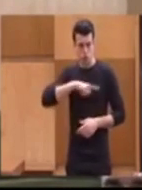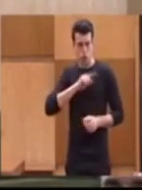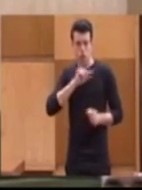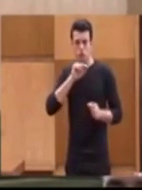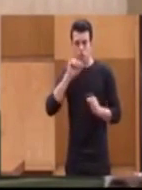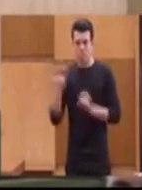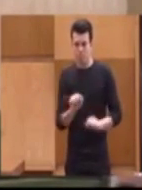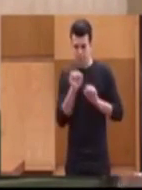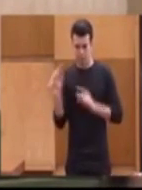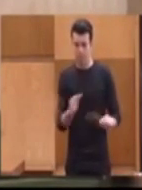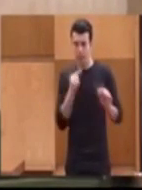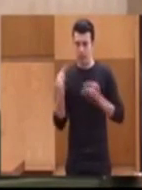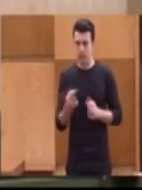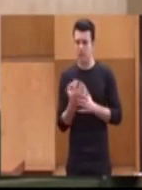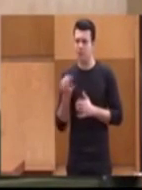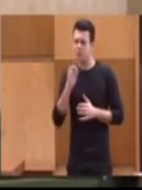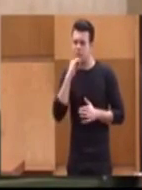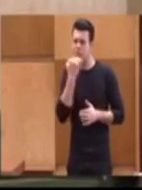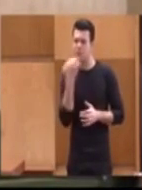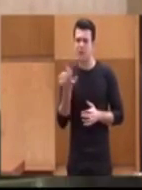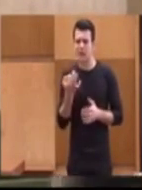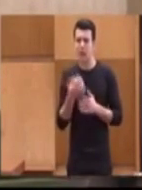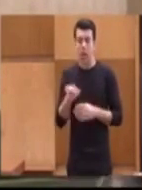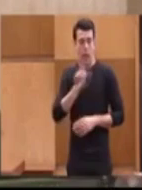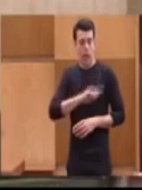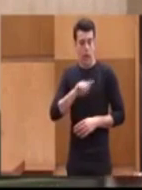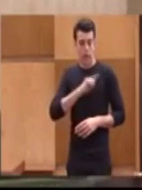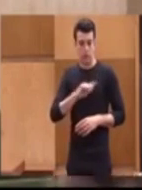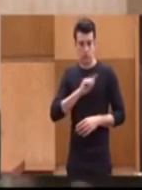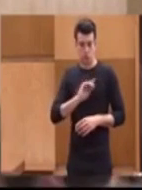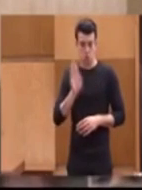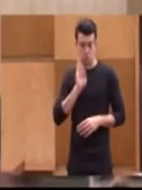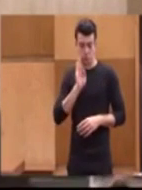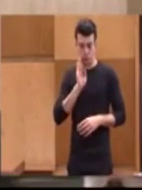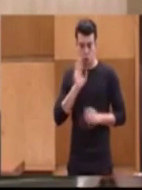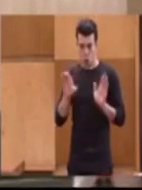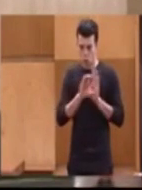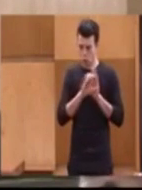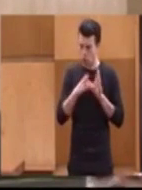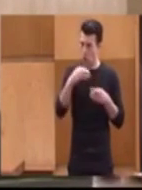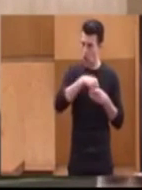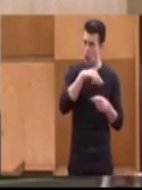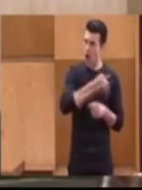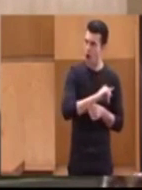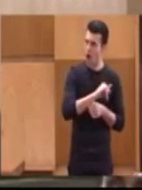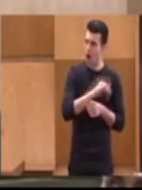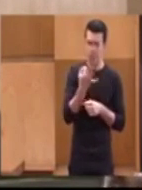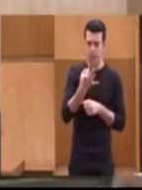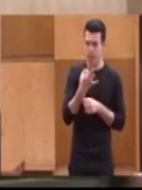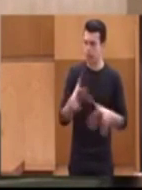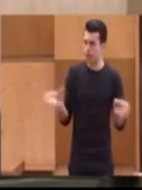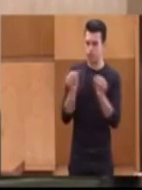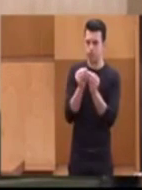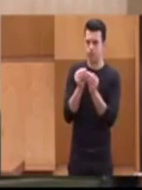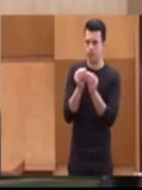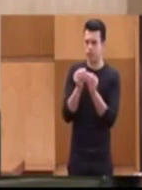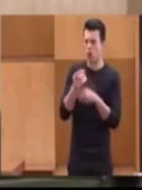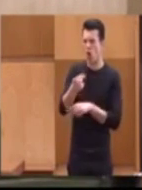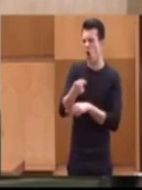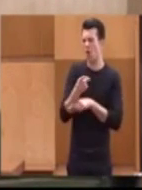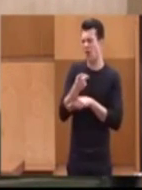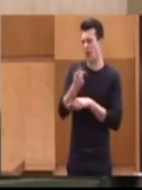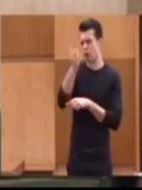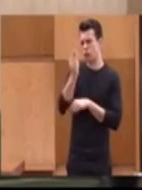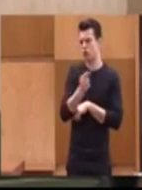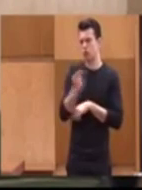Pero lo que desde la MERP reclamamos es que el espíritu que ya recoge la Constitución se concrete en una obligación inexcusable